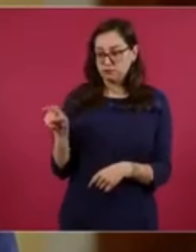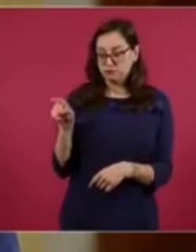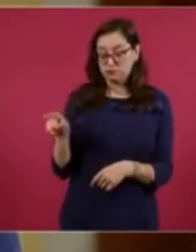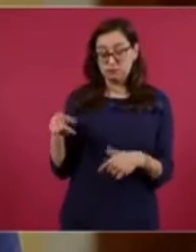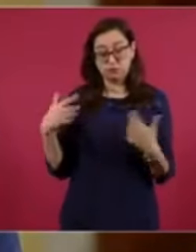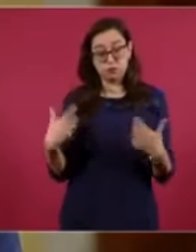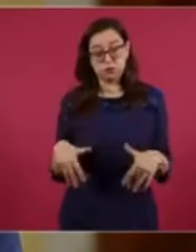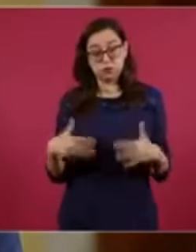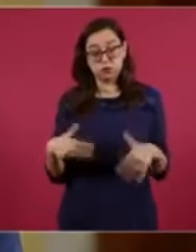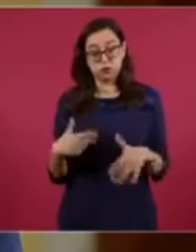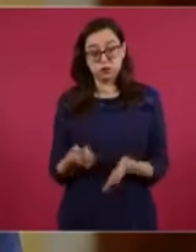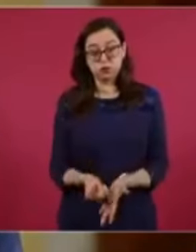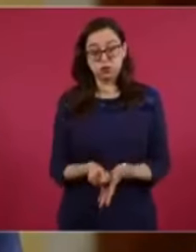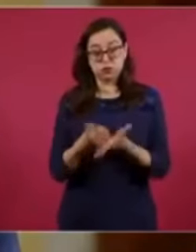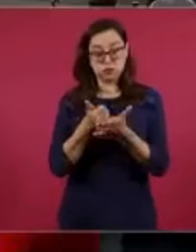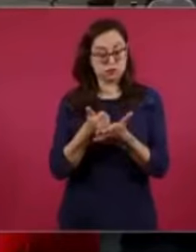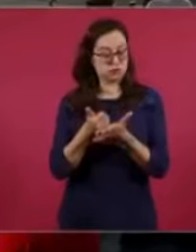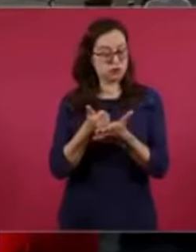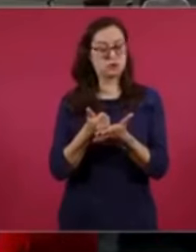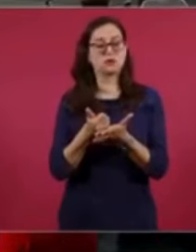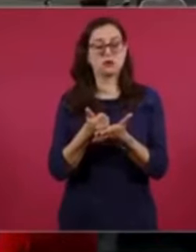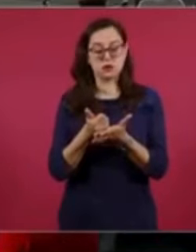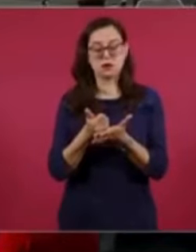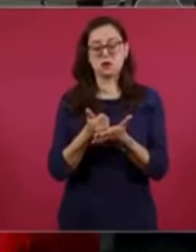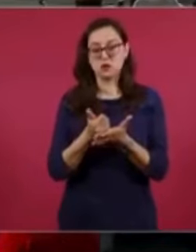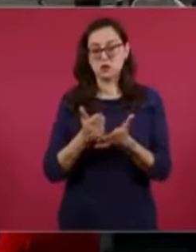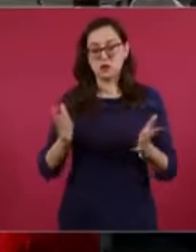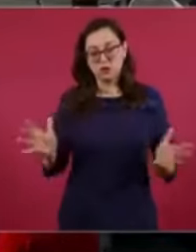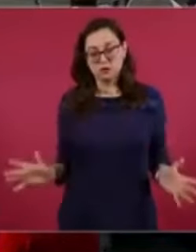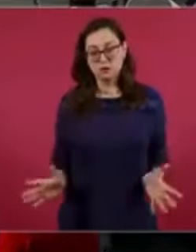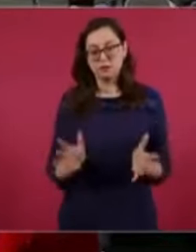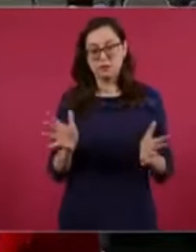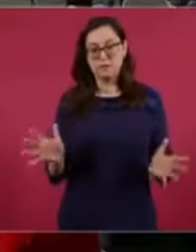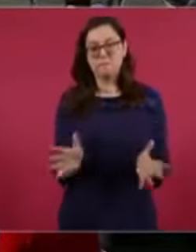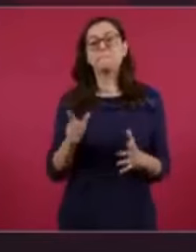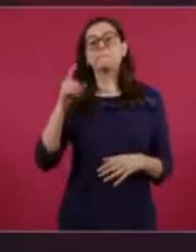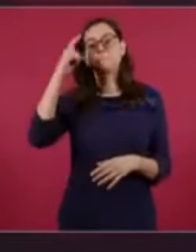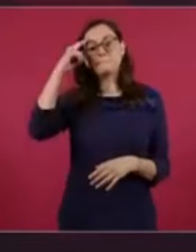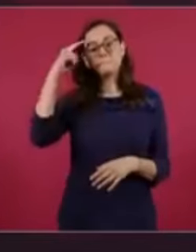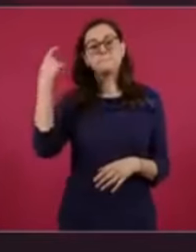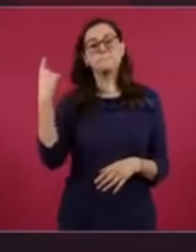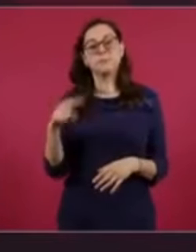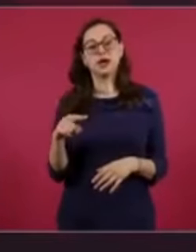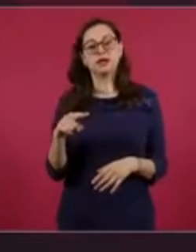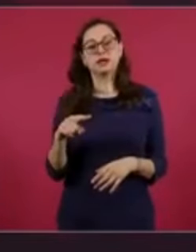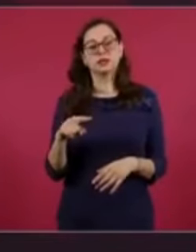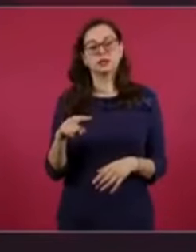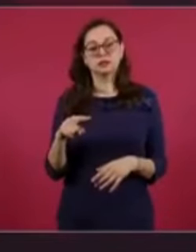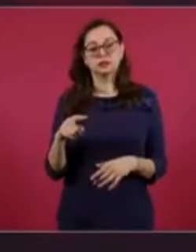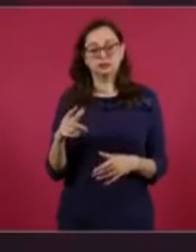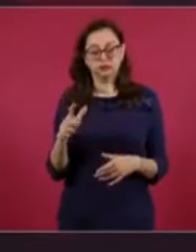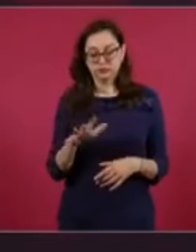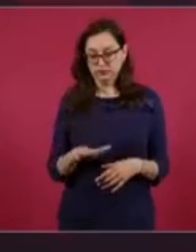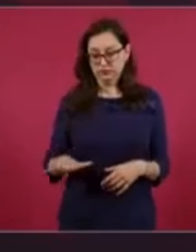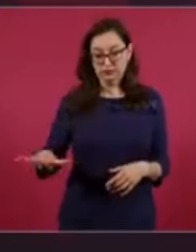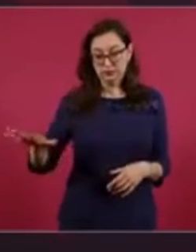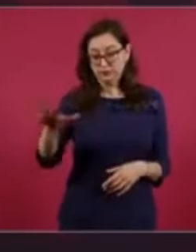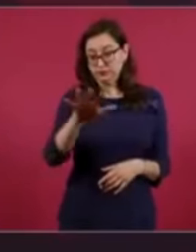en que se garantizara y se despejara